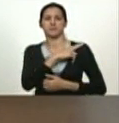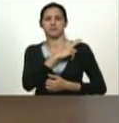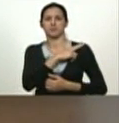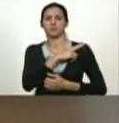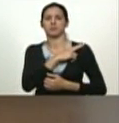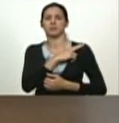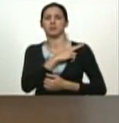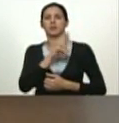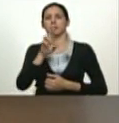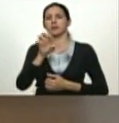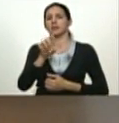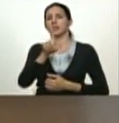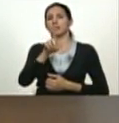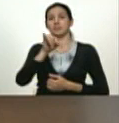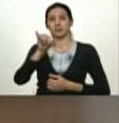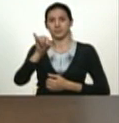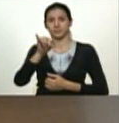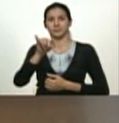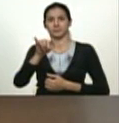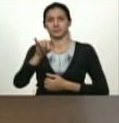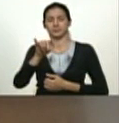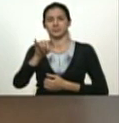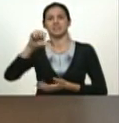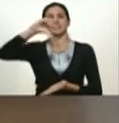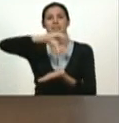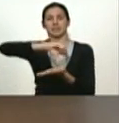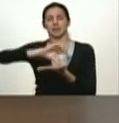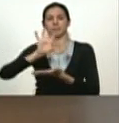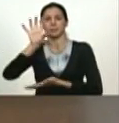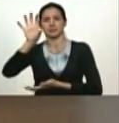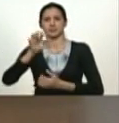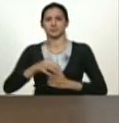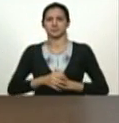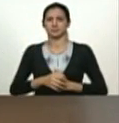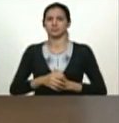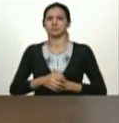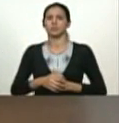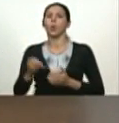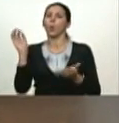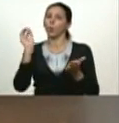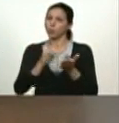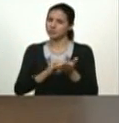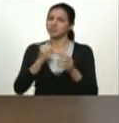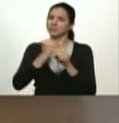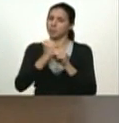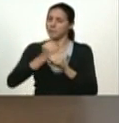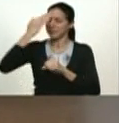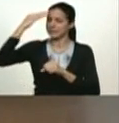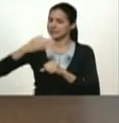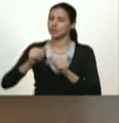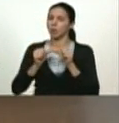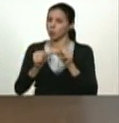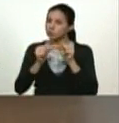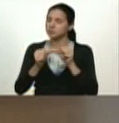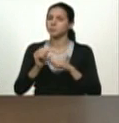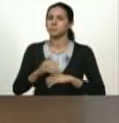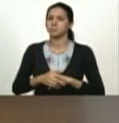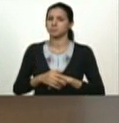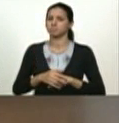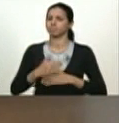de la región de defensa integral central del país vuelve la fuerza armada a seguir desarrollando su